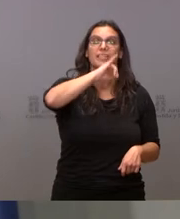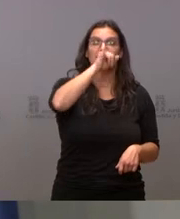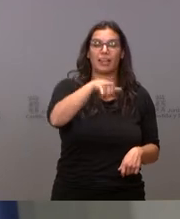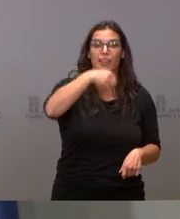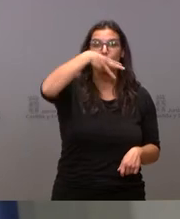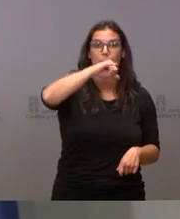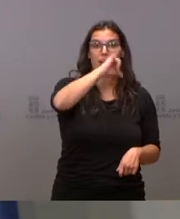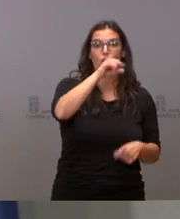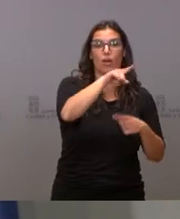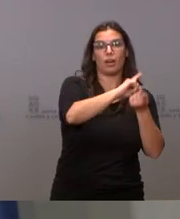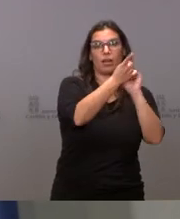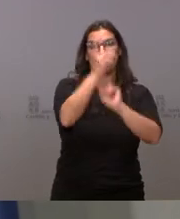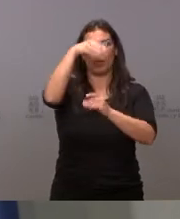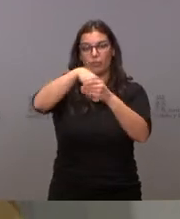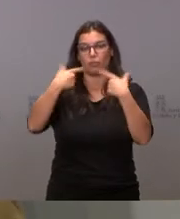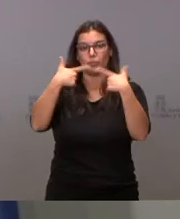gabinete del presidente.